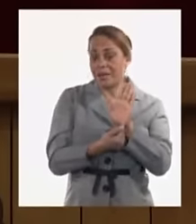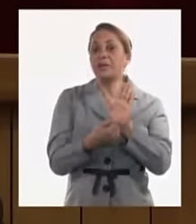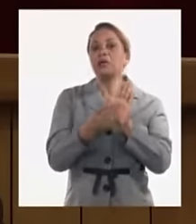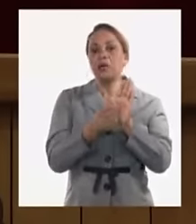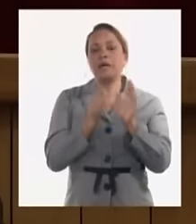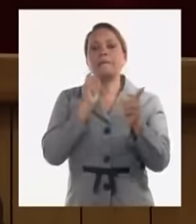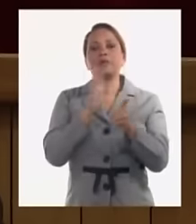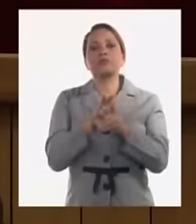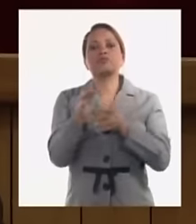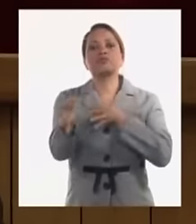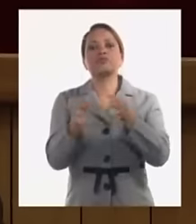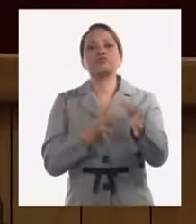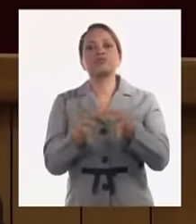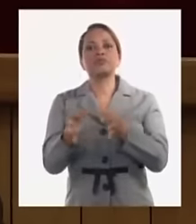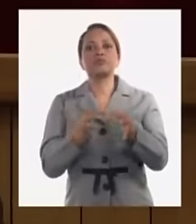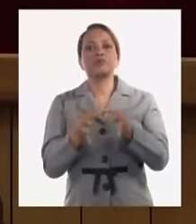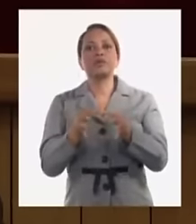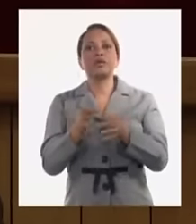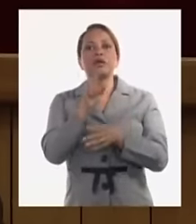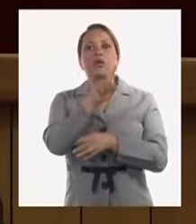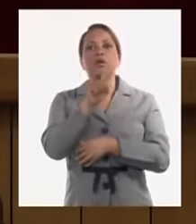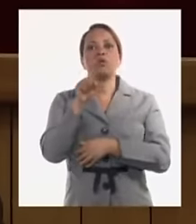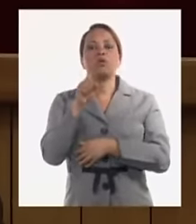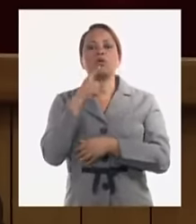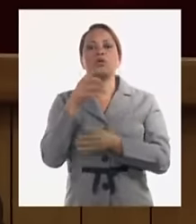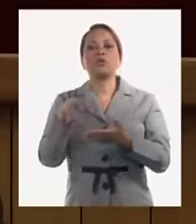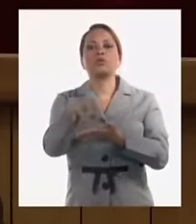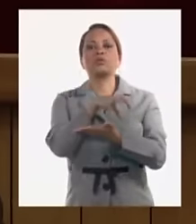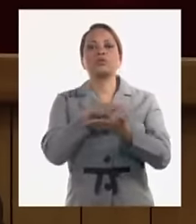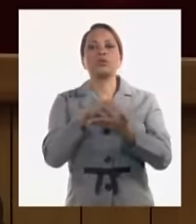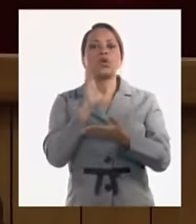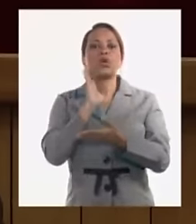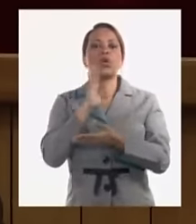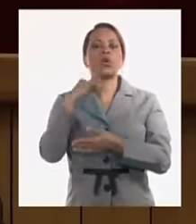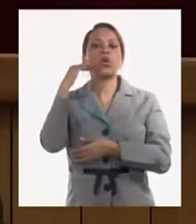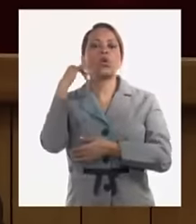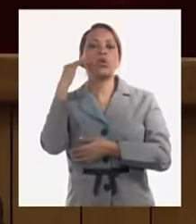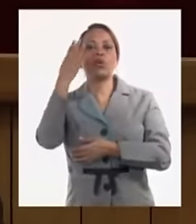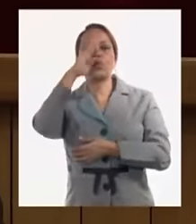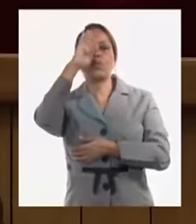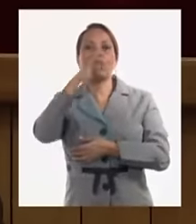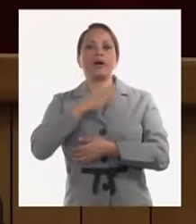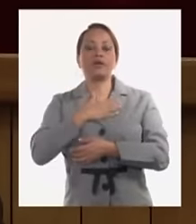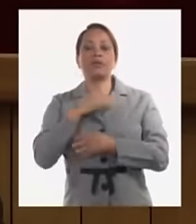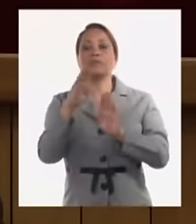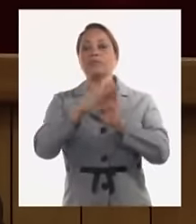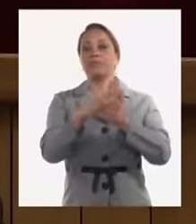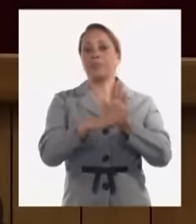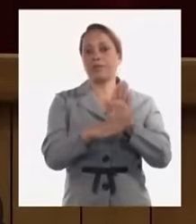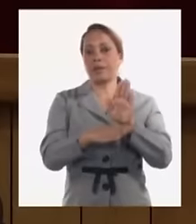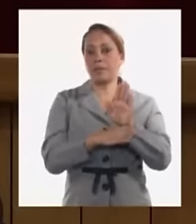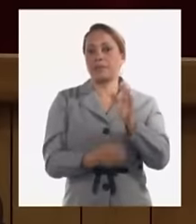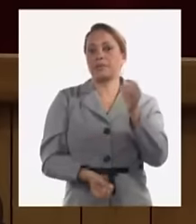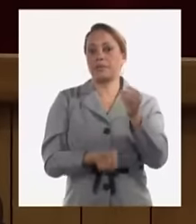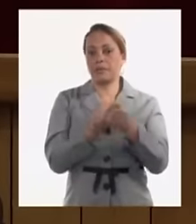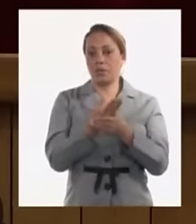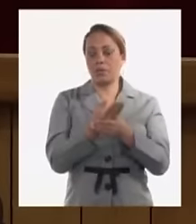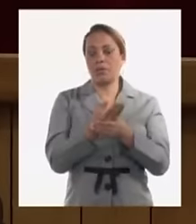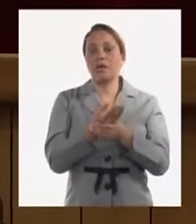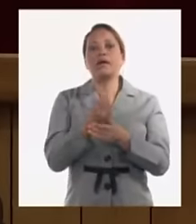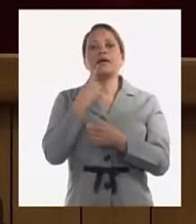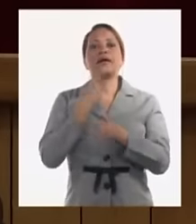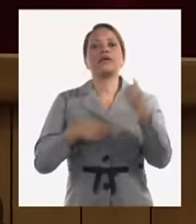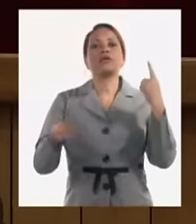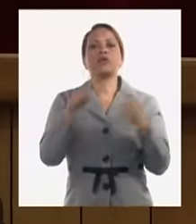en funcionamiento lo que le llamamos el observatorio color cubano como parte de ese programa para ir en